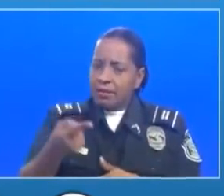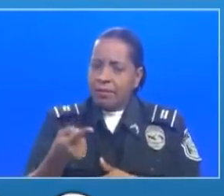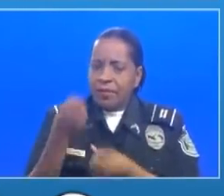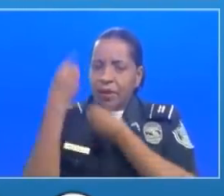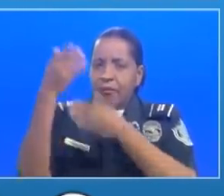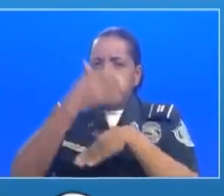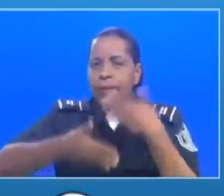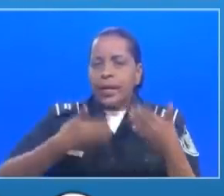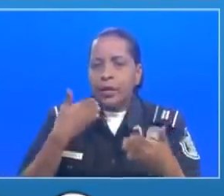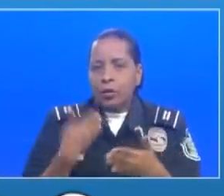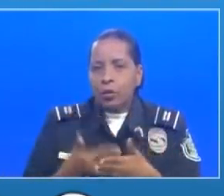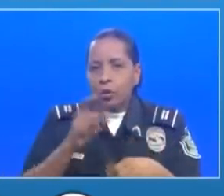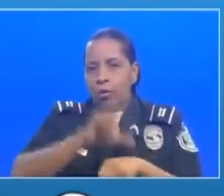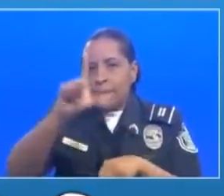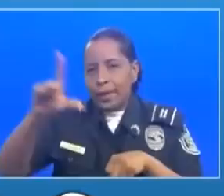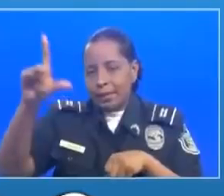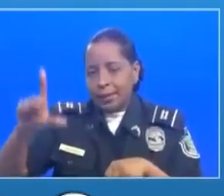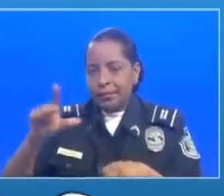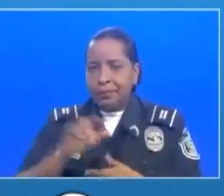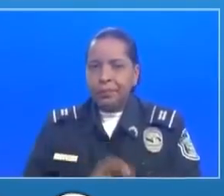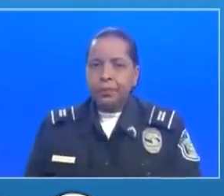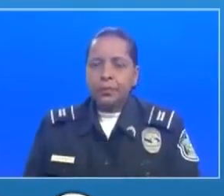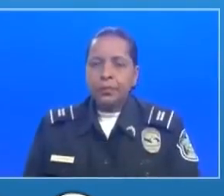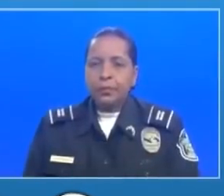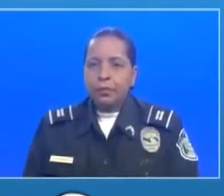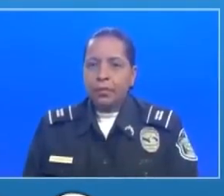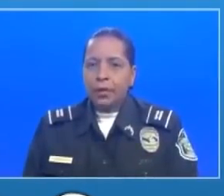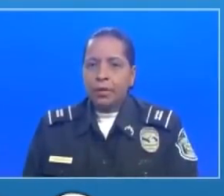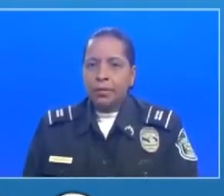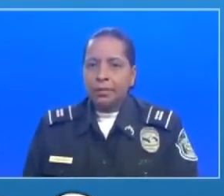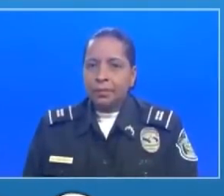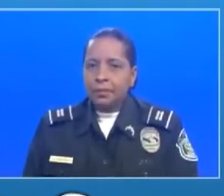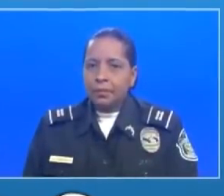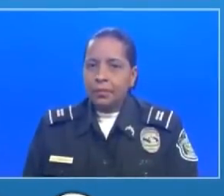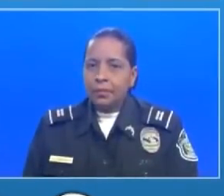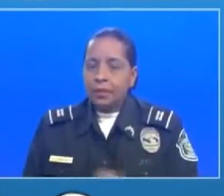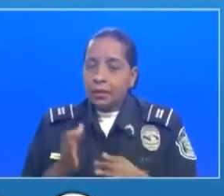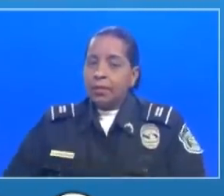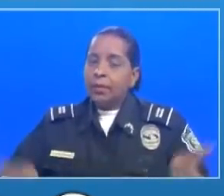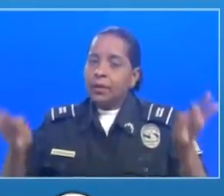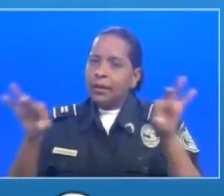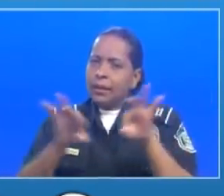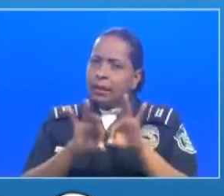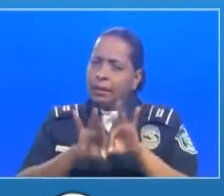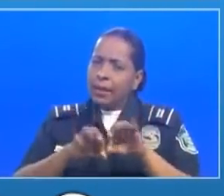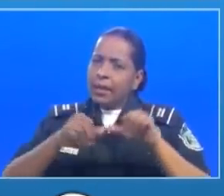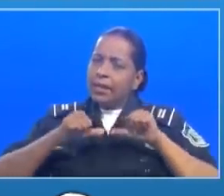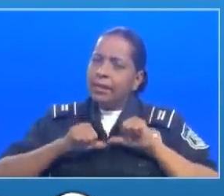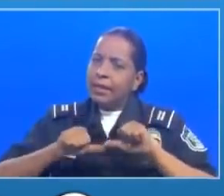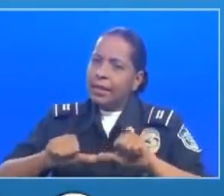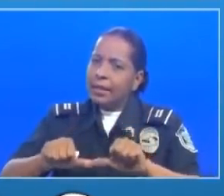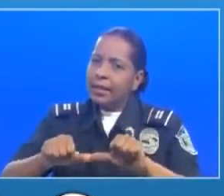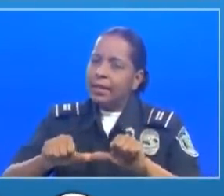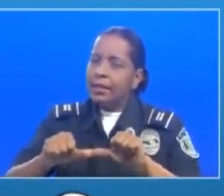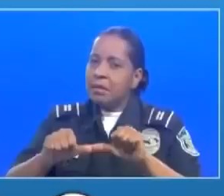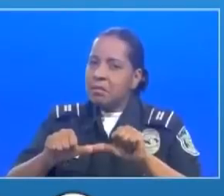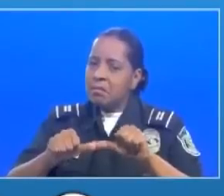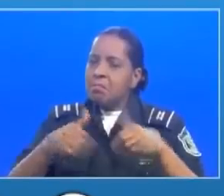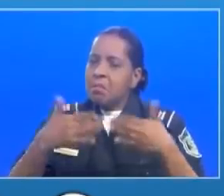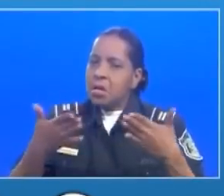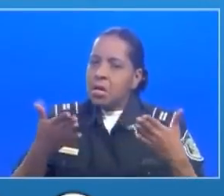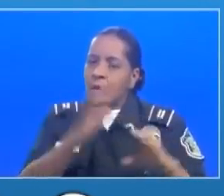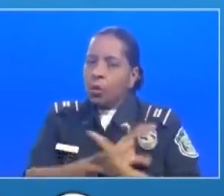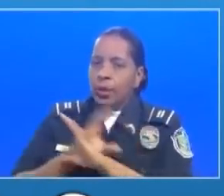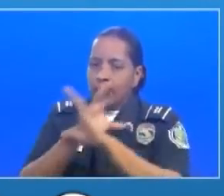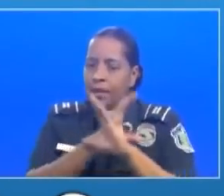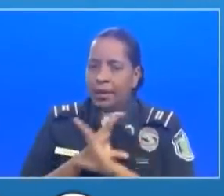va a tener que poner en práctica para conservar y preservar la salud unos con otros